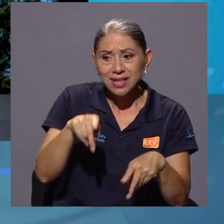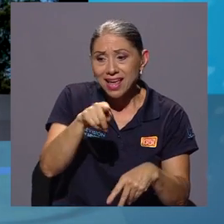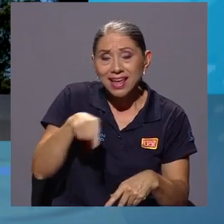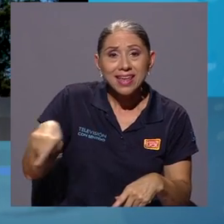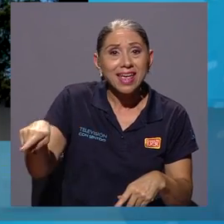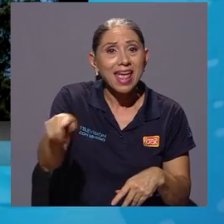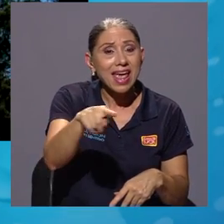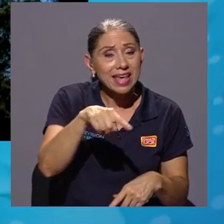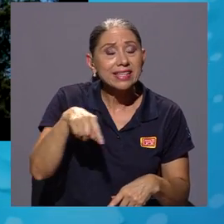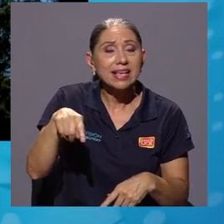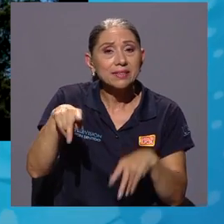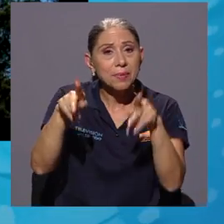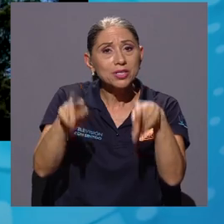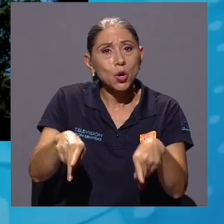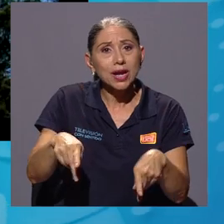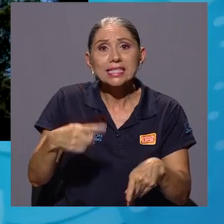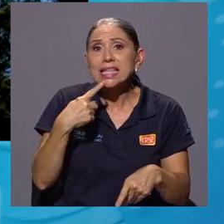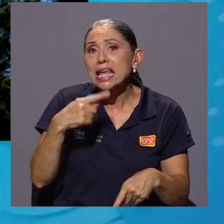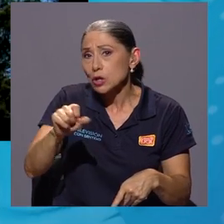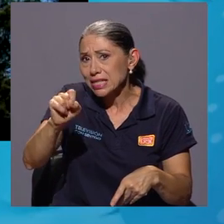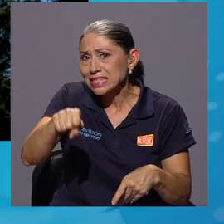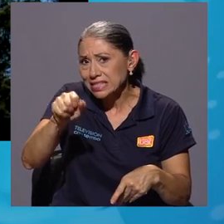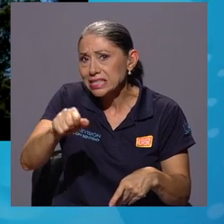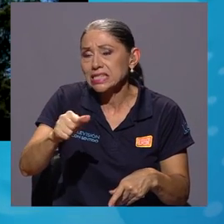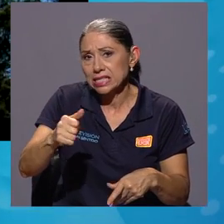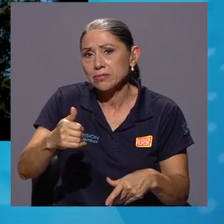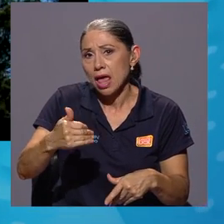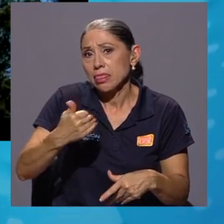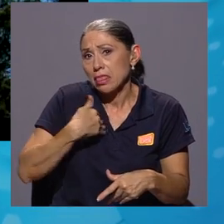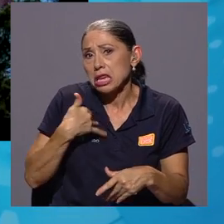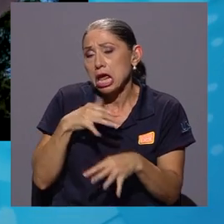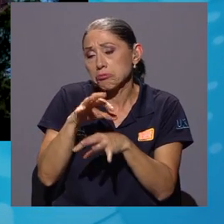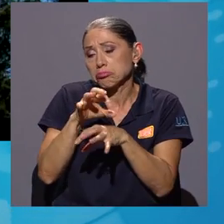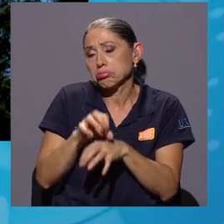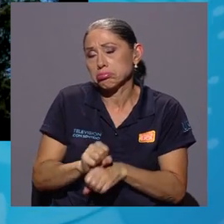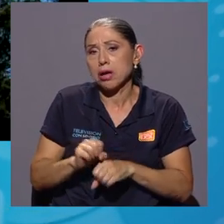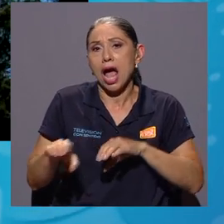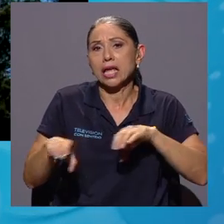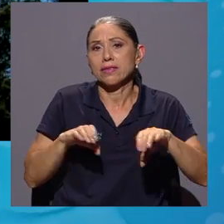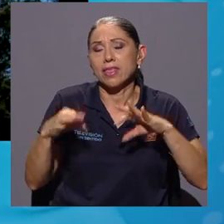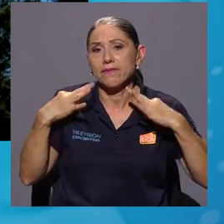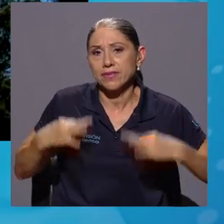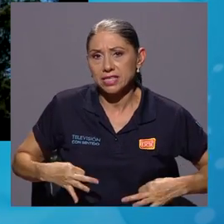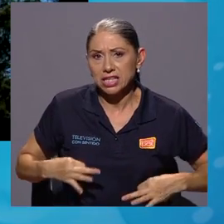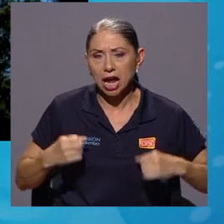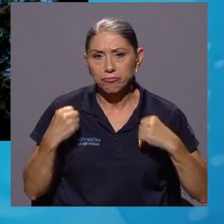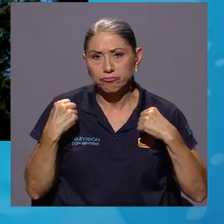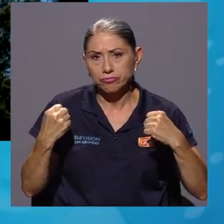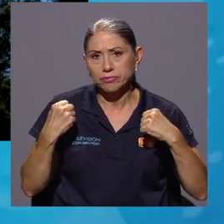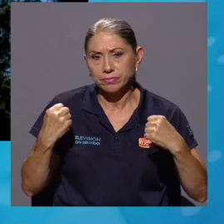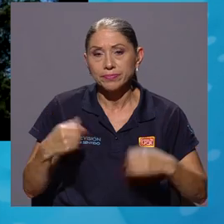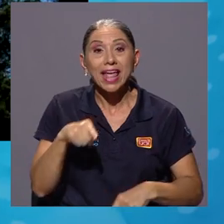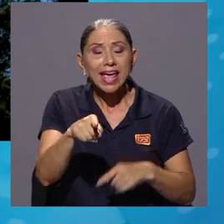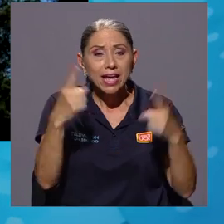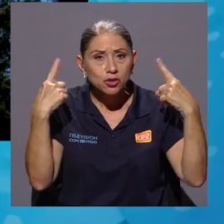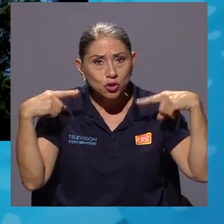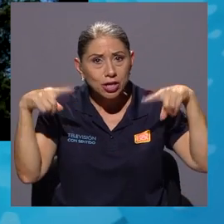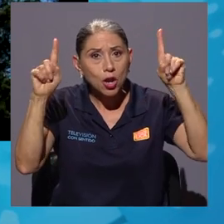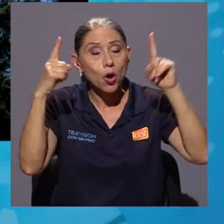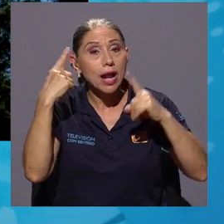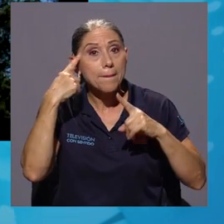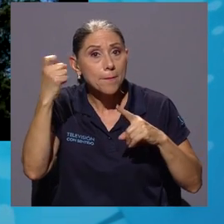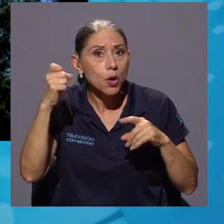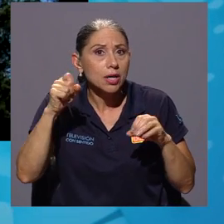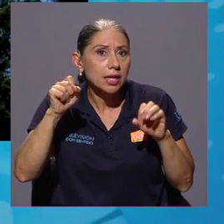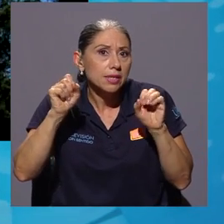eran los que reportaban algún tipo de actividad física durante el año que se hizo el estudio. Se logra gracias a que